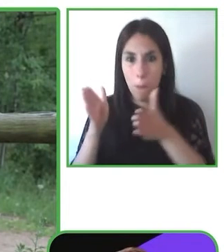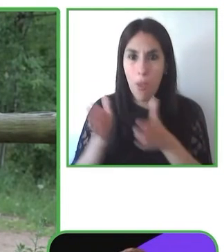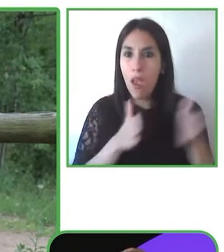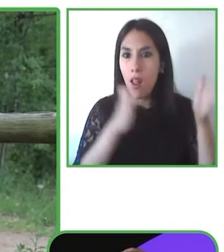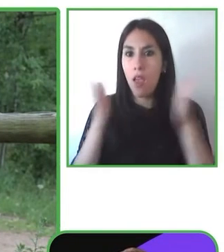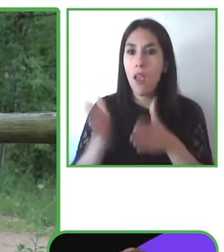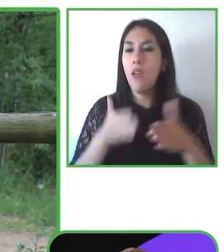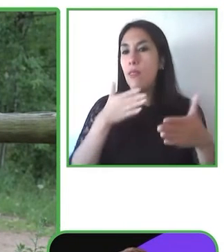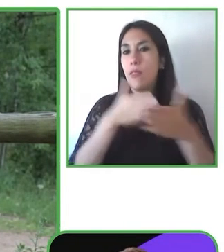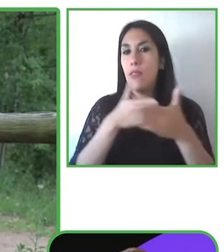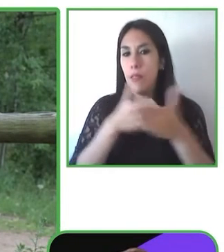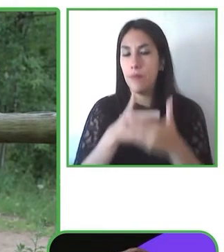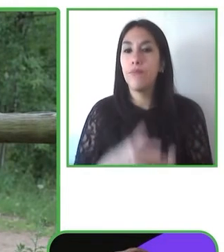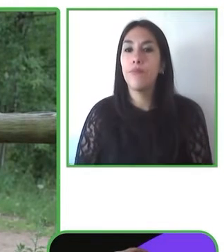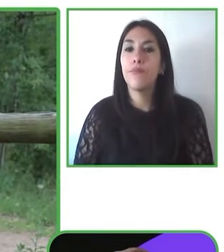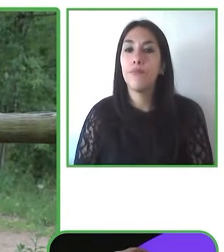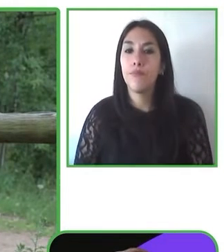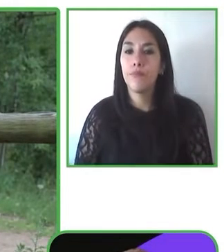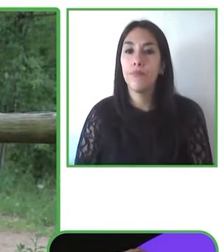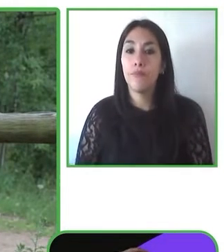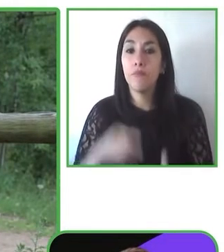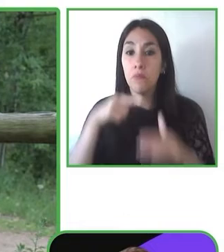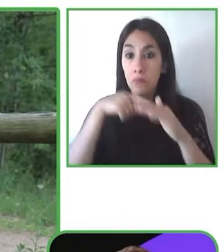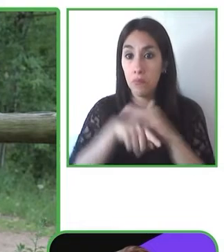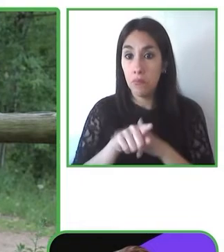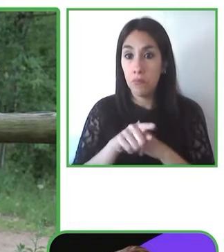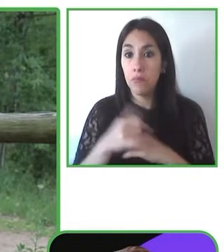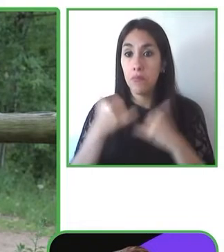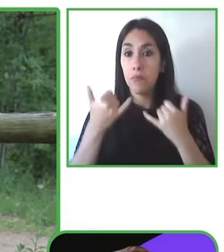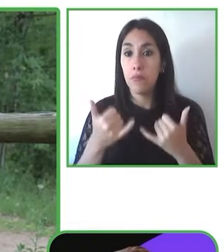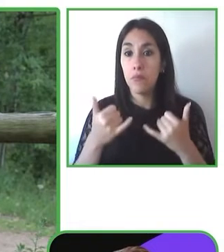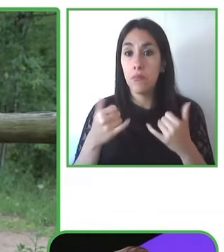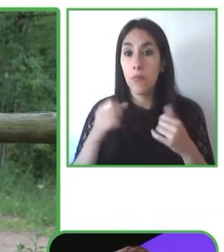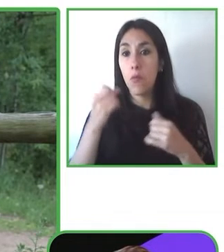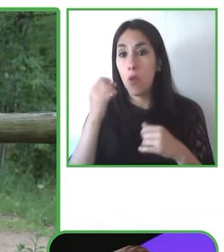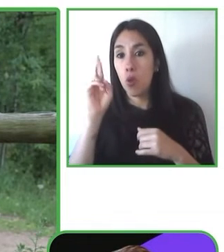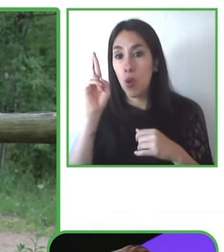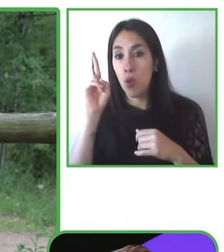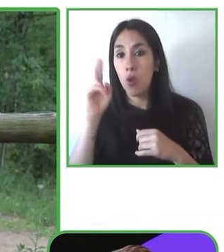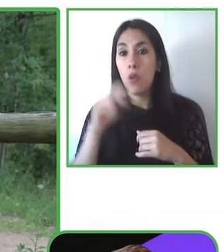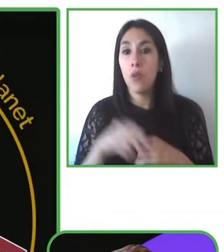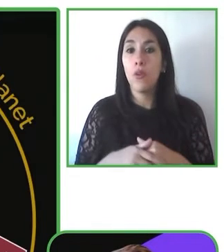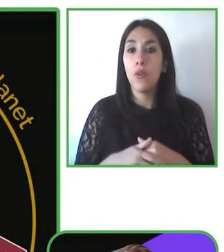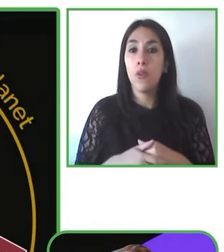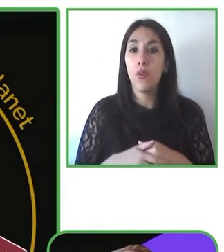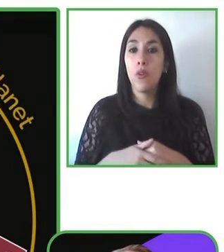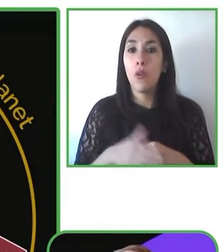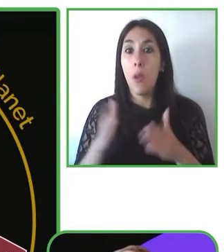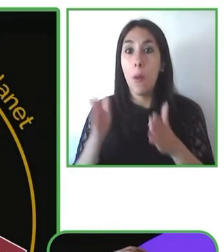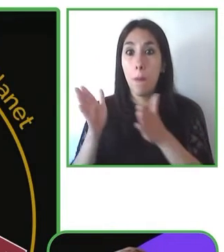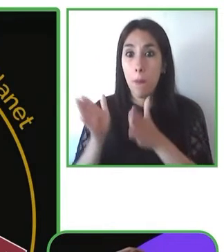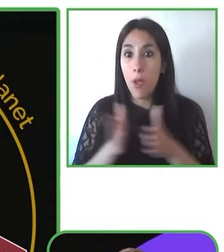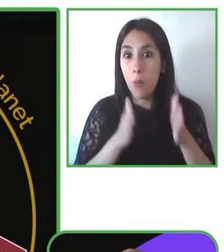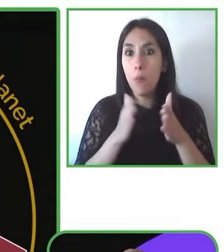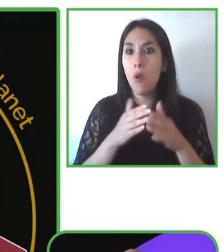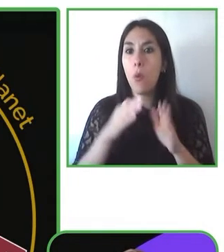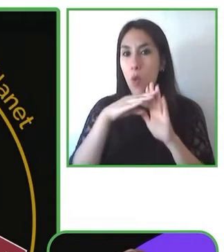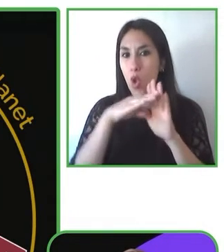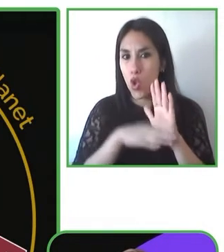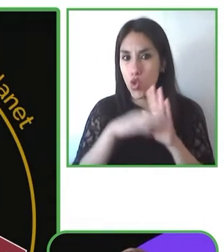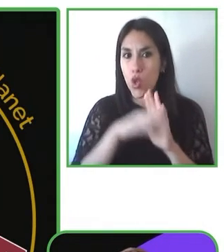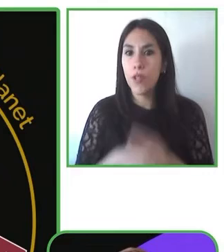externalidad negativa del proceso de planificación y producción. Y por eso se relaciona con la contaminación.